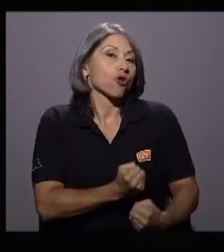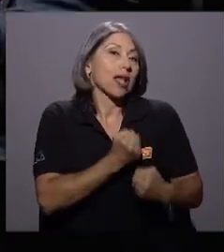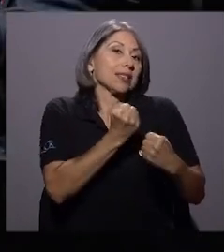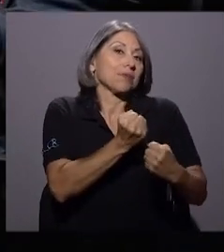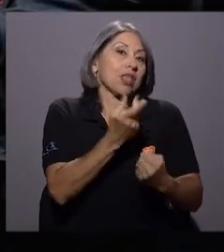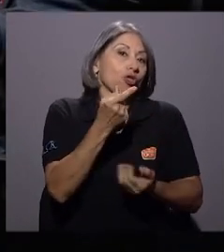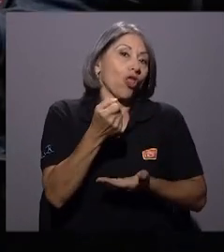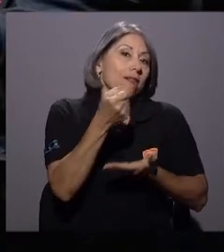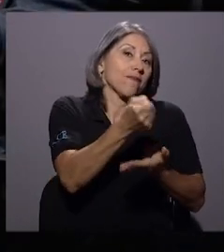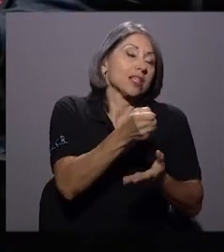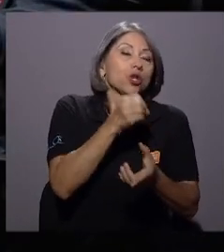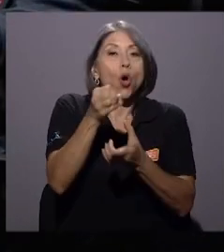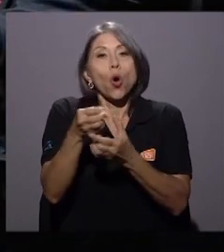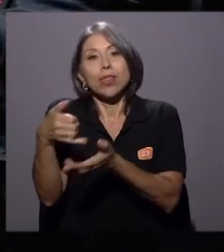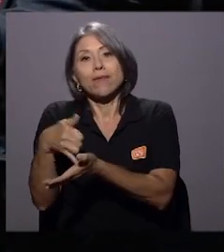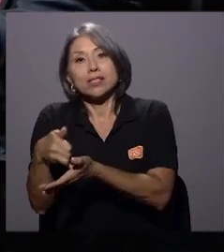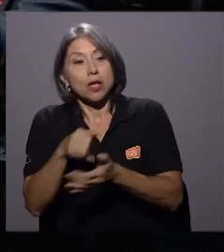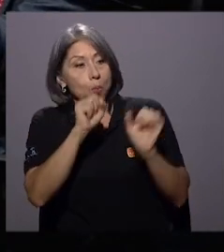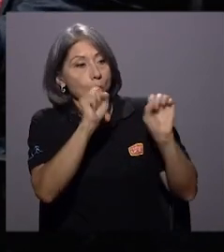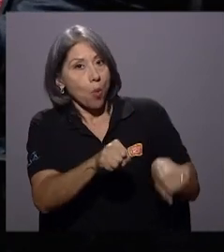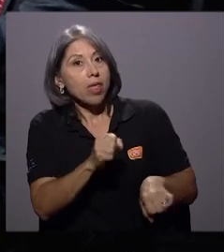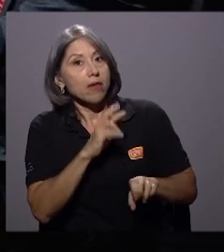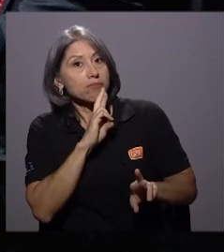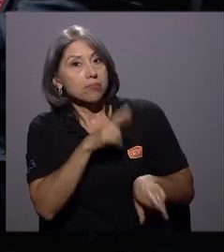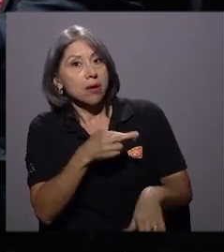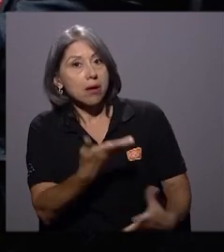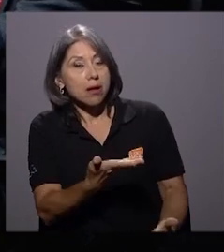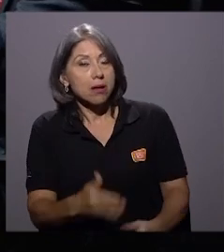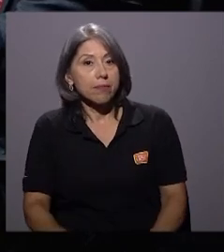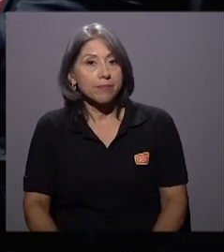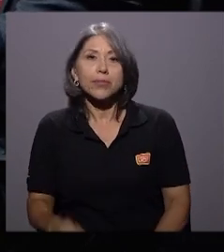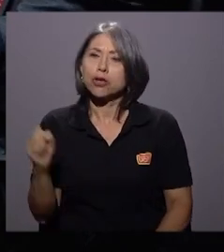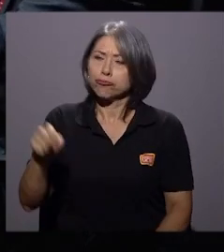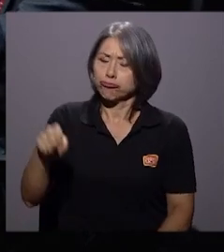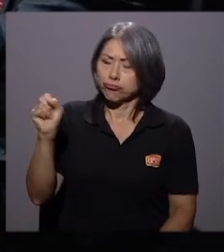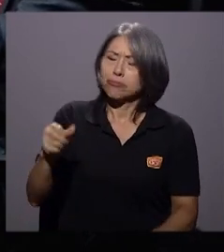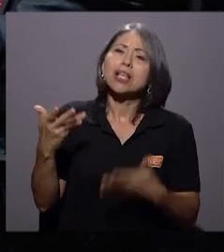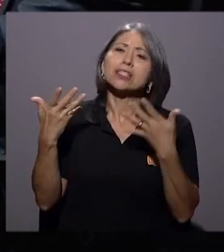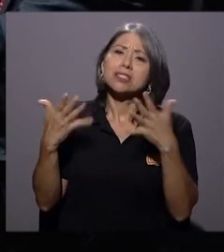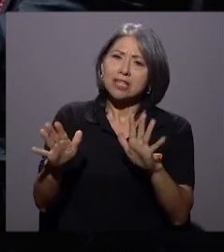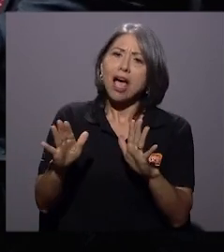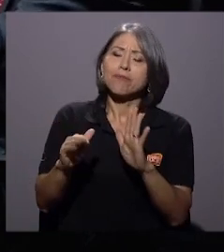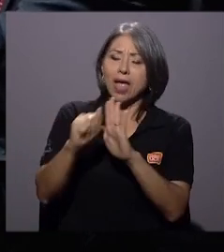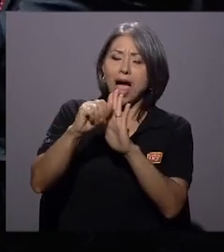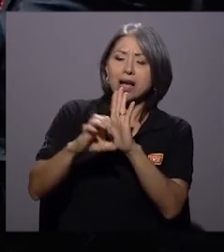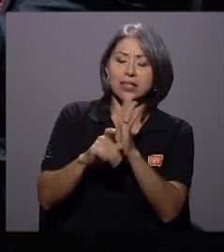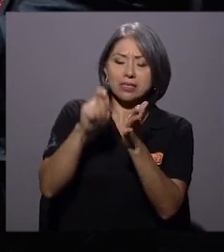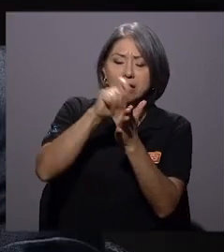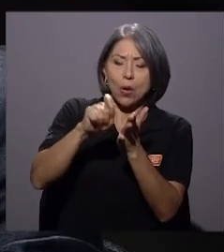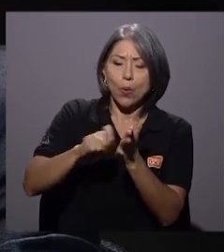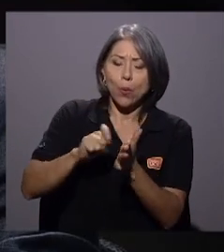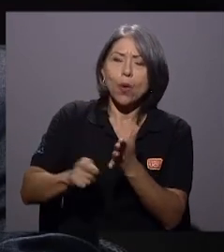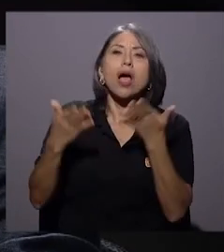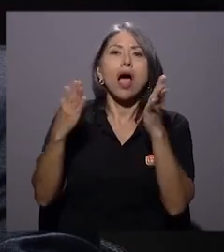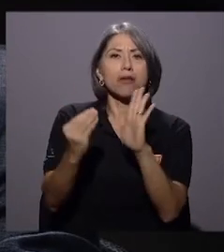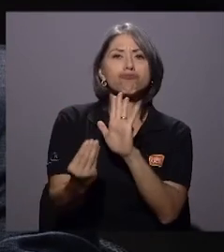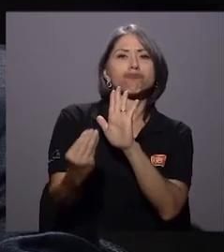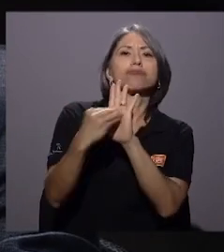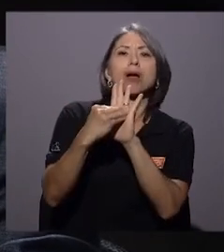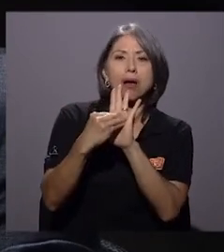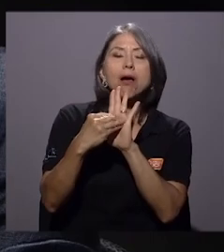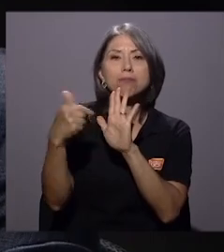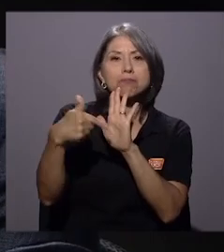puede dar claramente un discurso en torno a eso? Bueno, claro, por supuesto, y está registrado en las actas de la Asamblea Legislativa. Siempre los